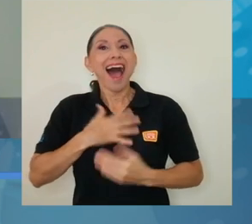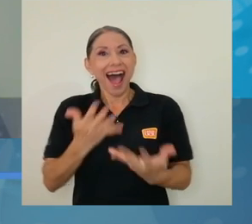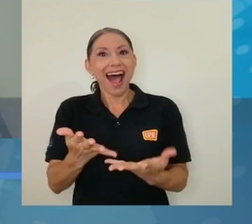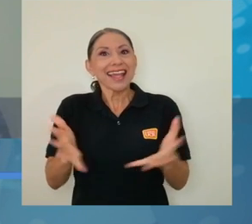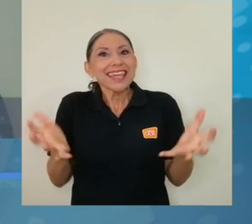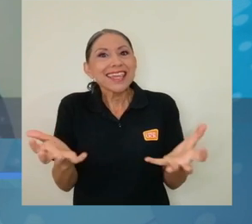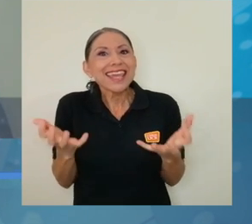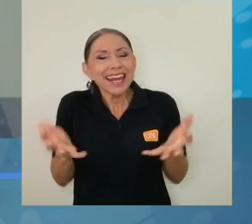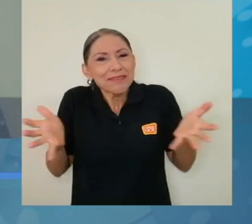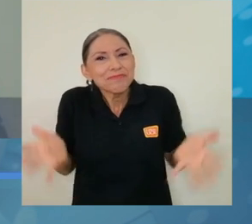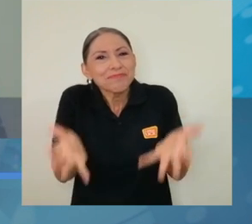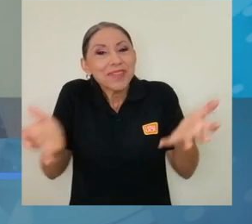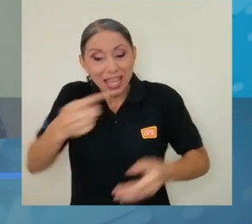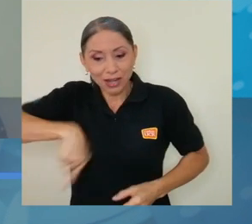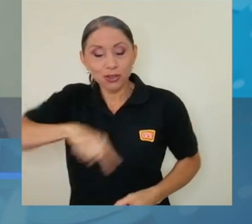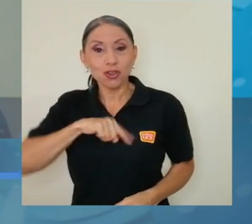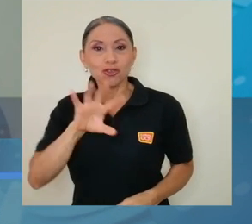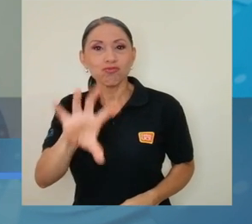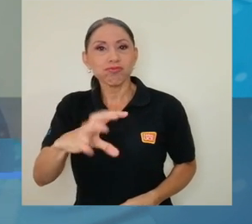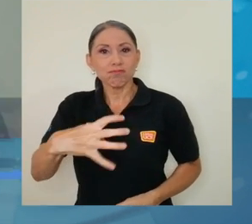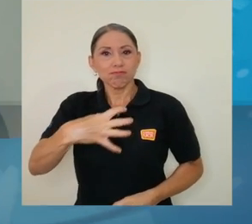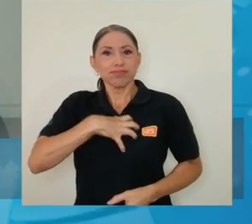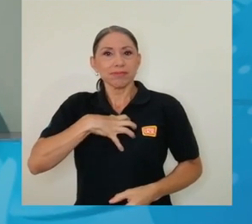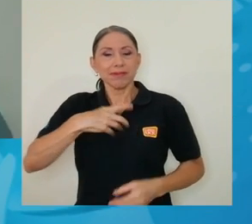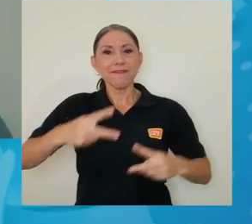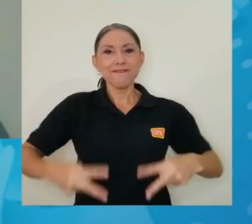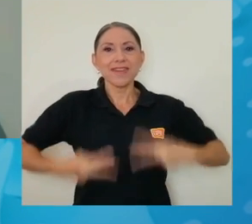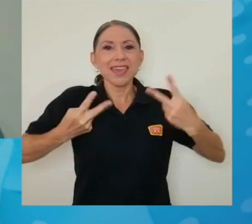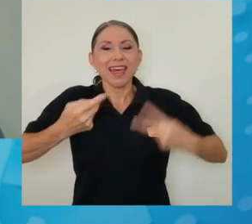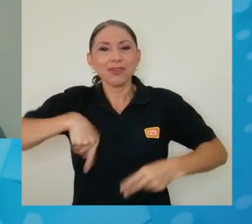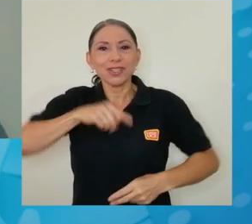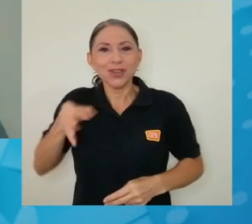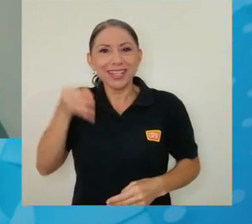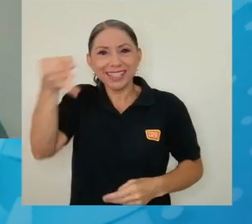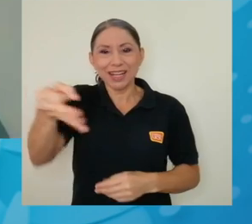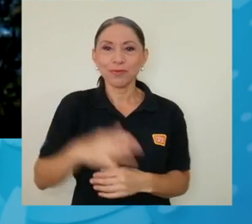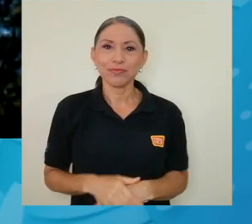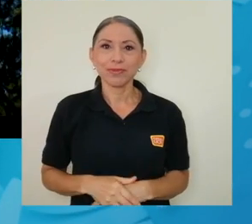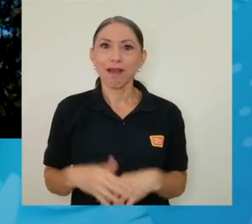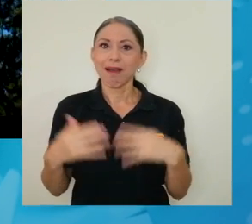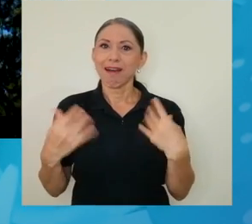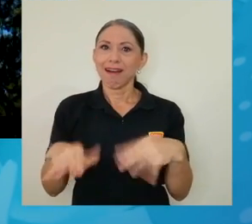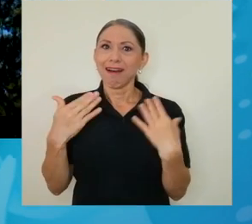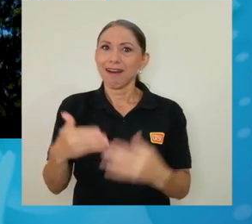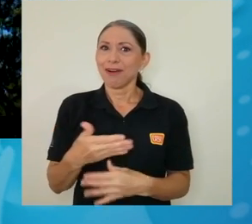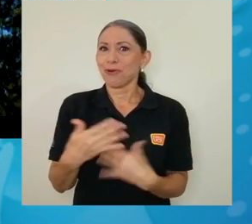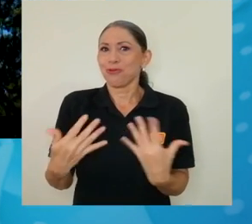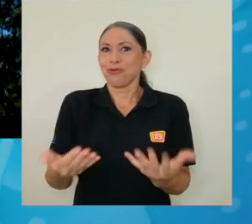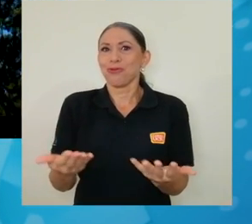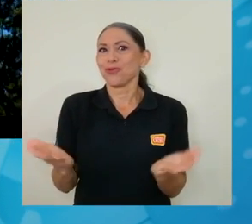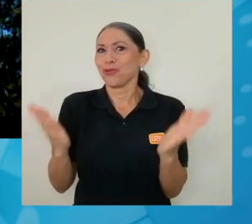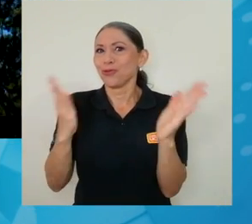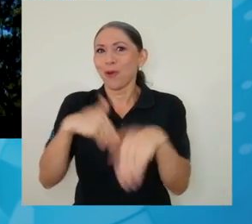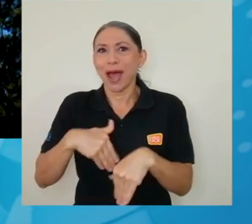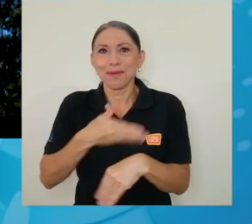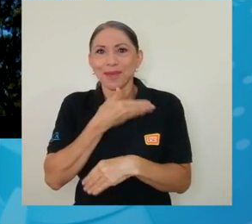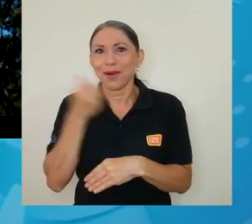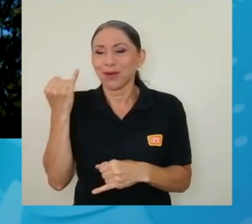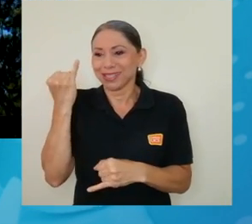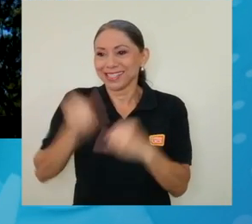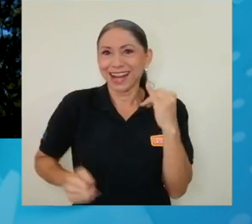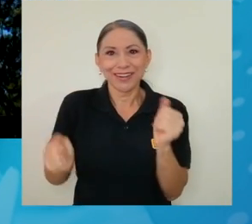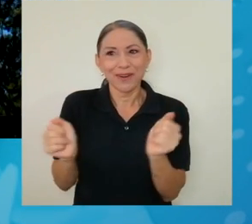a eso, a adueñarnos de nuestra vida y de nuestro destino. Muy bien, mejor cierre con esas palabras tan